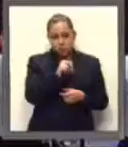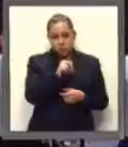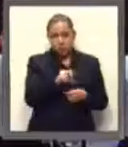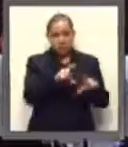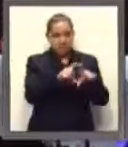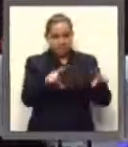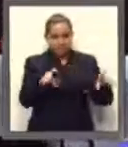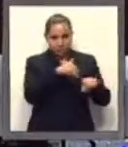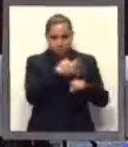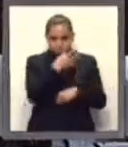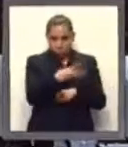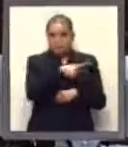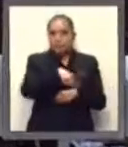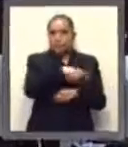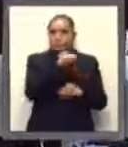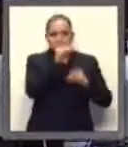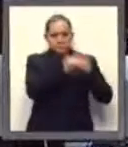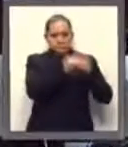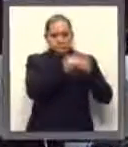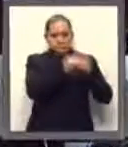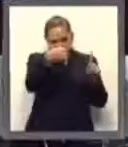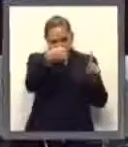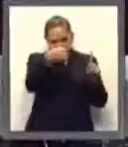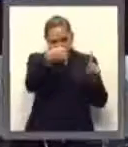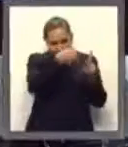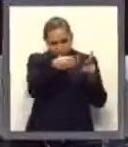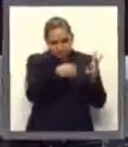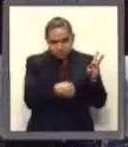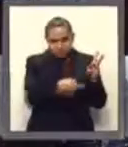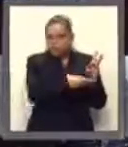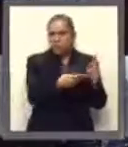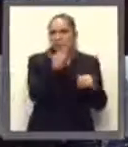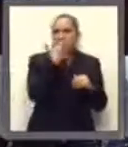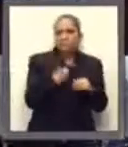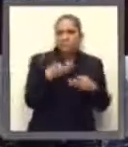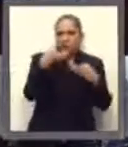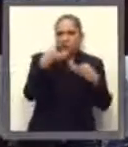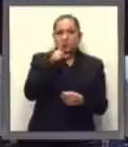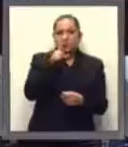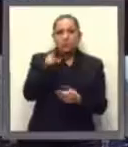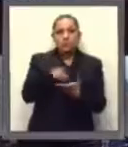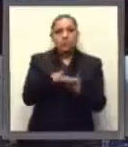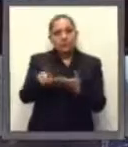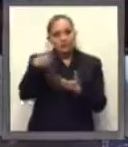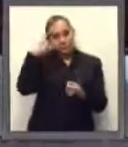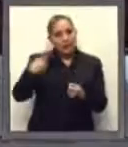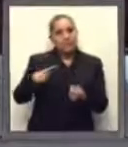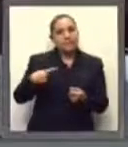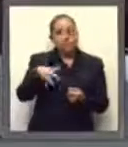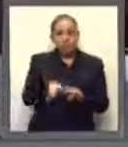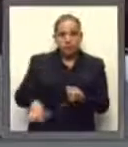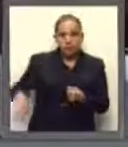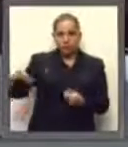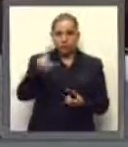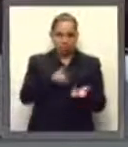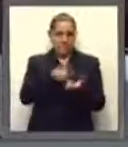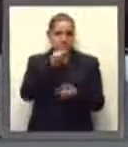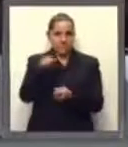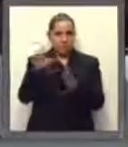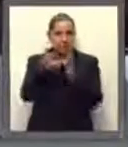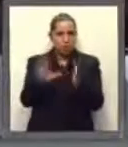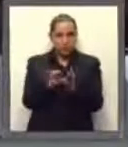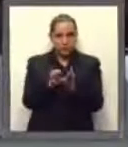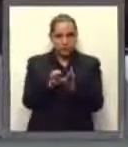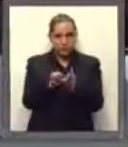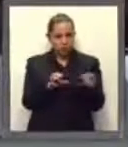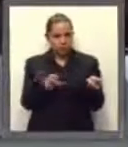fueran redactados en contravención a los principios rectores del derecho social consagrados en nuestra Constitución,